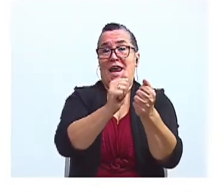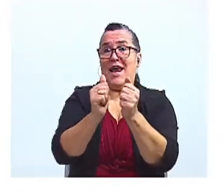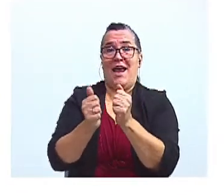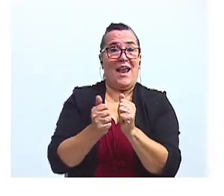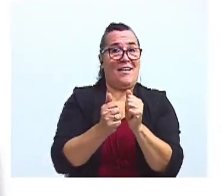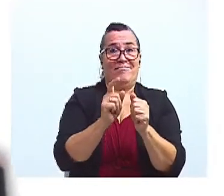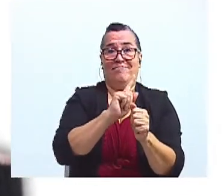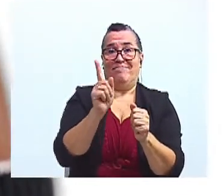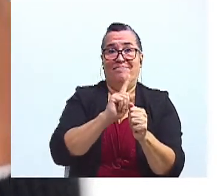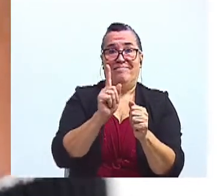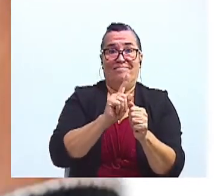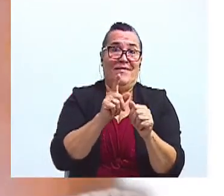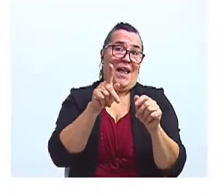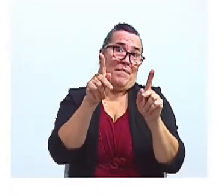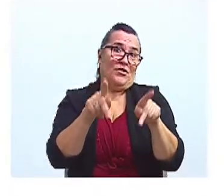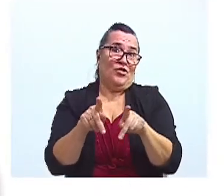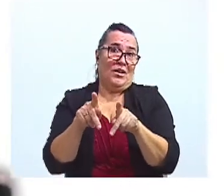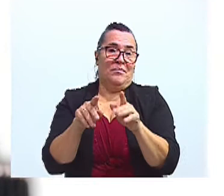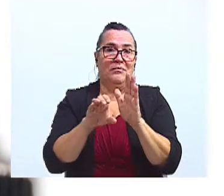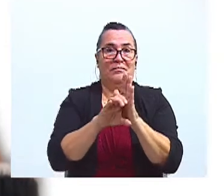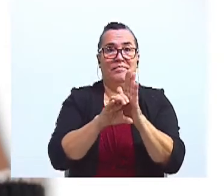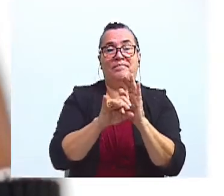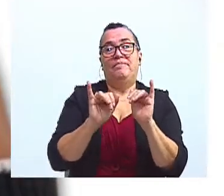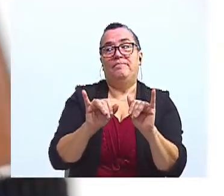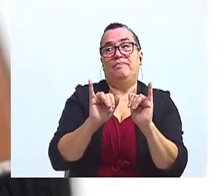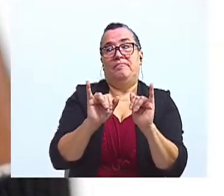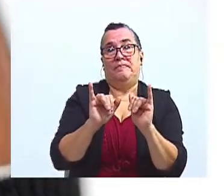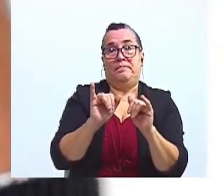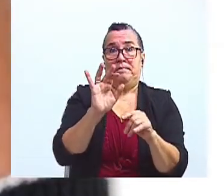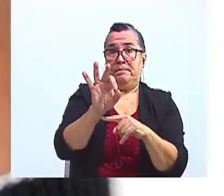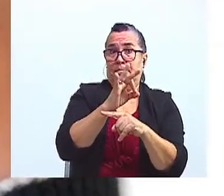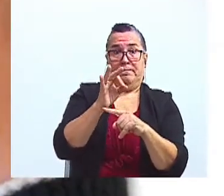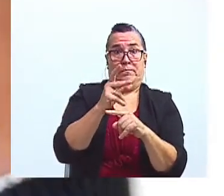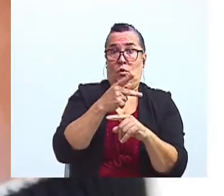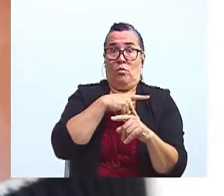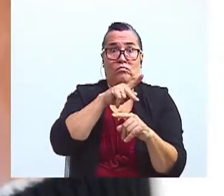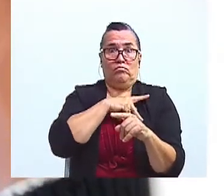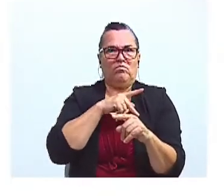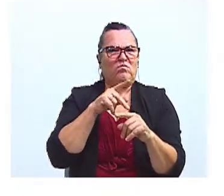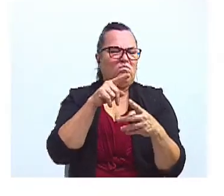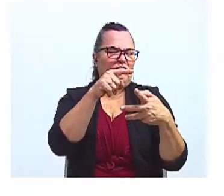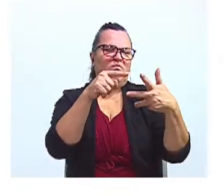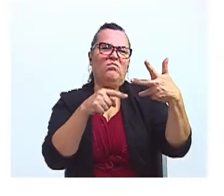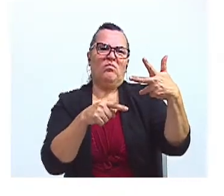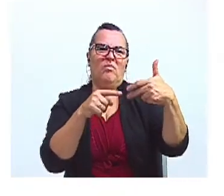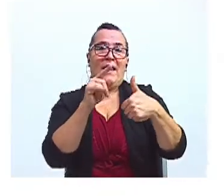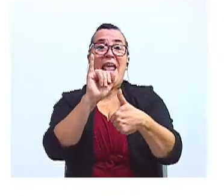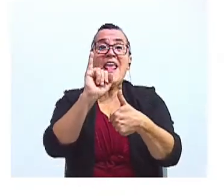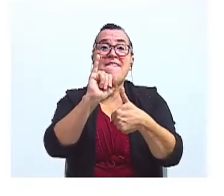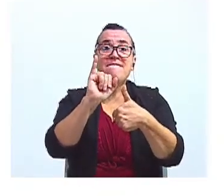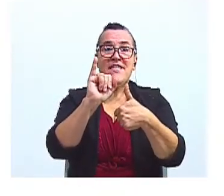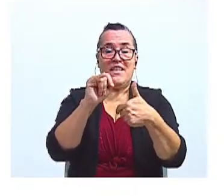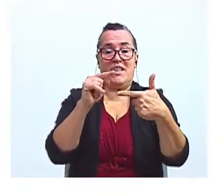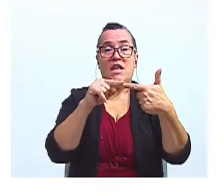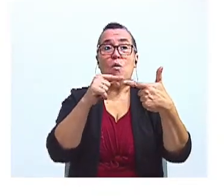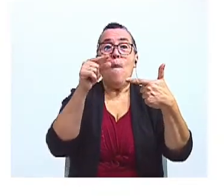de persona. Entre las formas no personales encontramos el infinitivo, el participio y